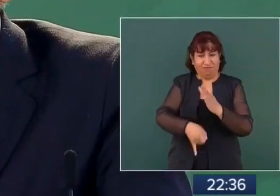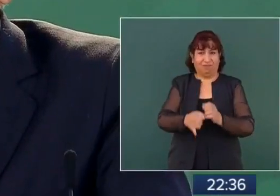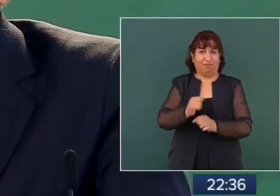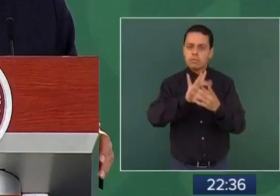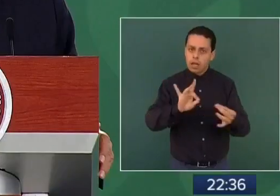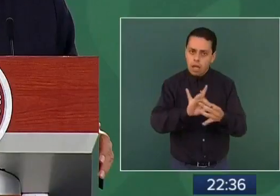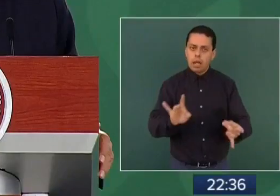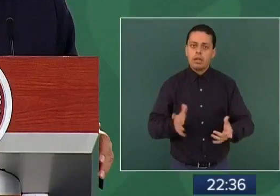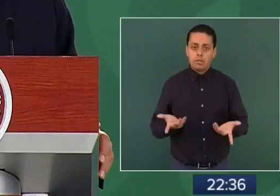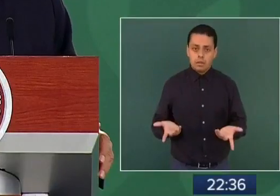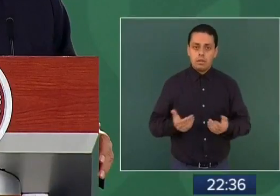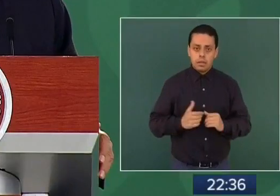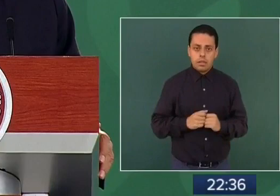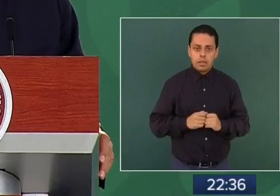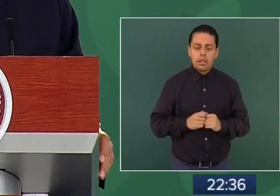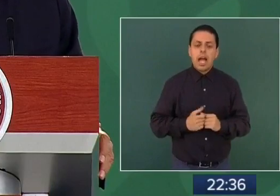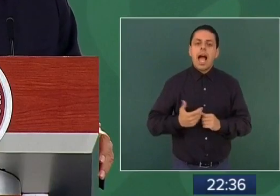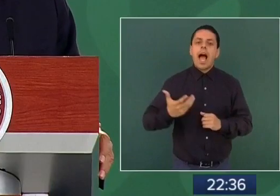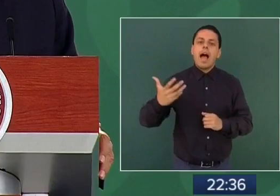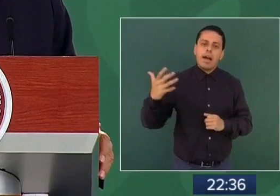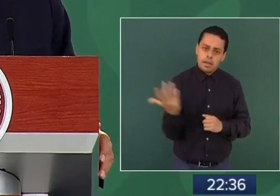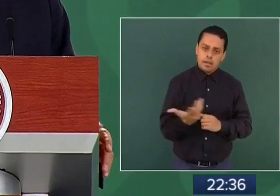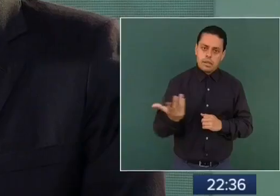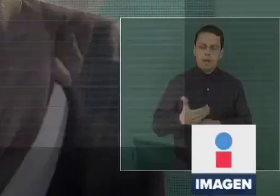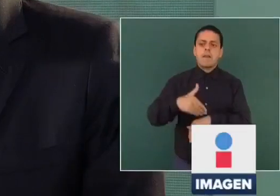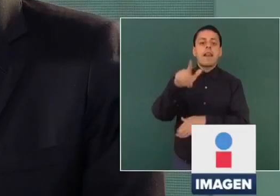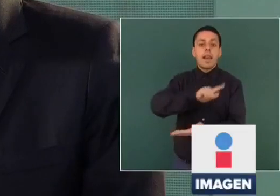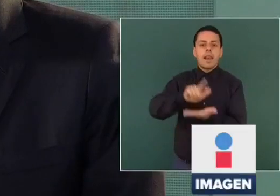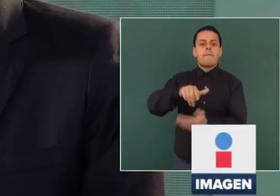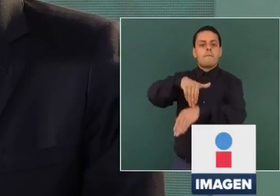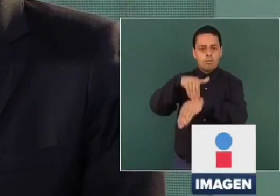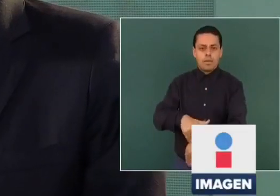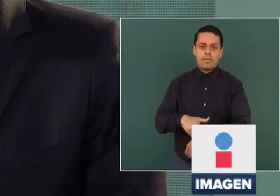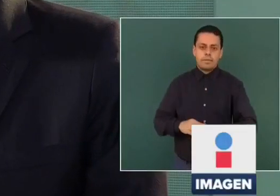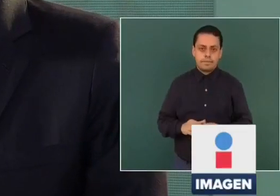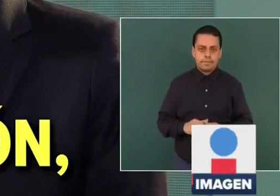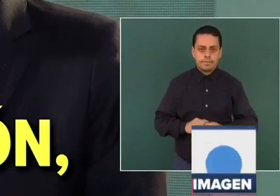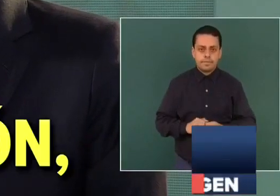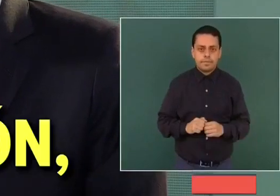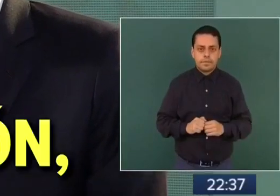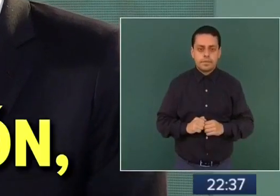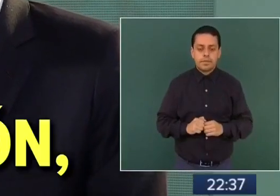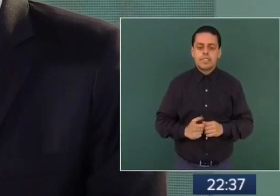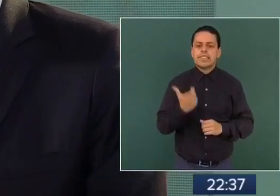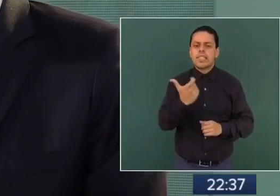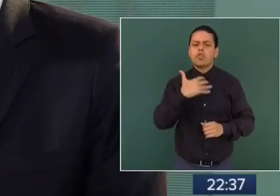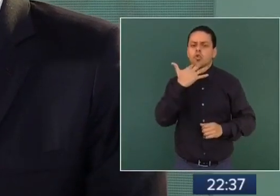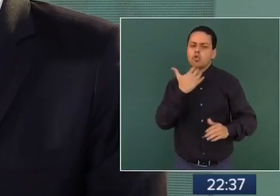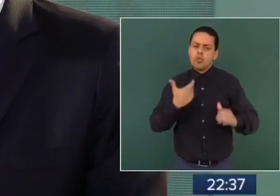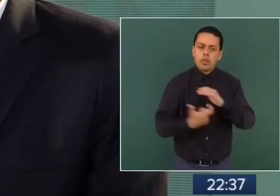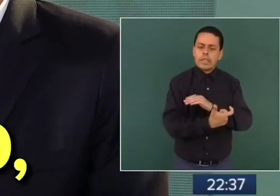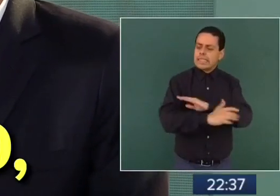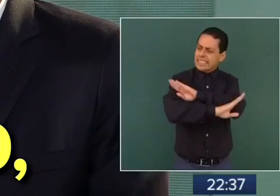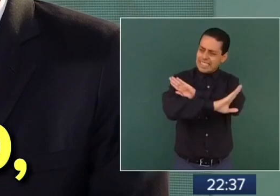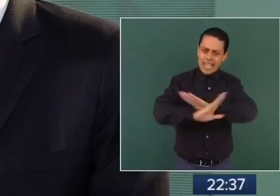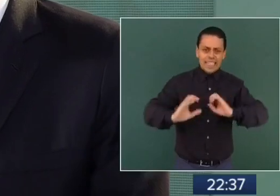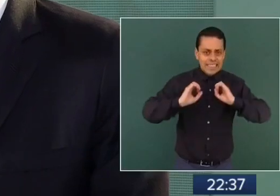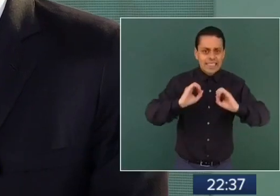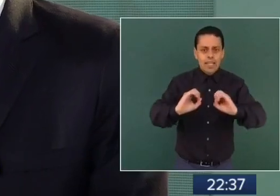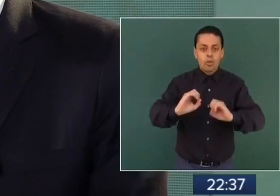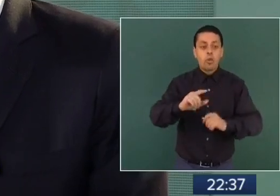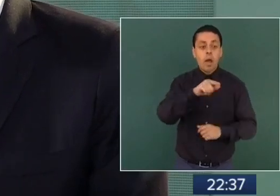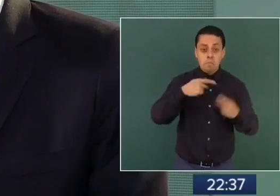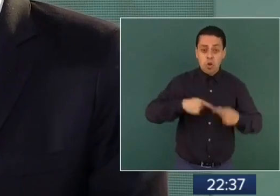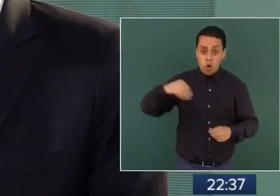y se actúe legalmente. Cero corrupción, cero impunidad,